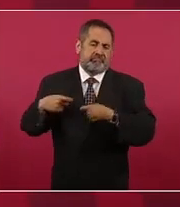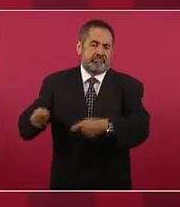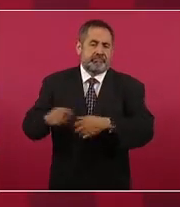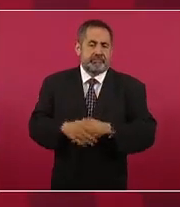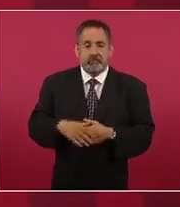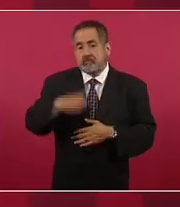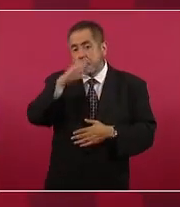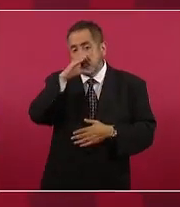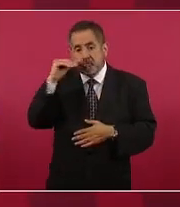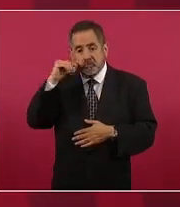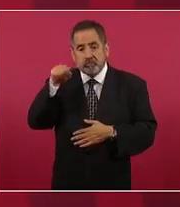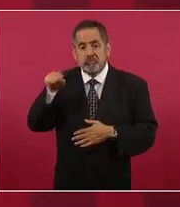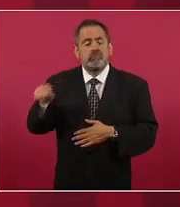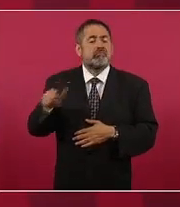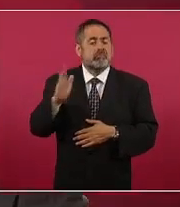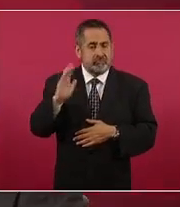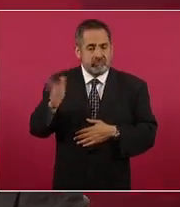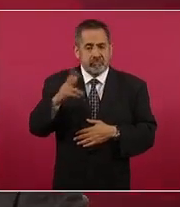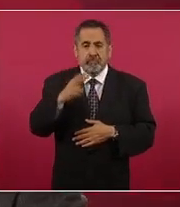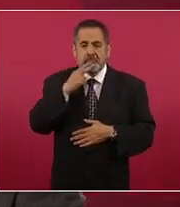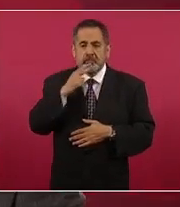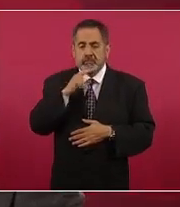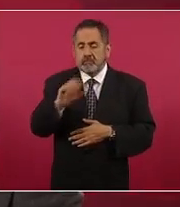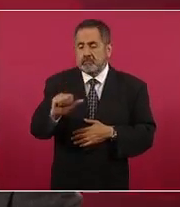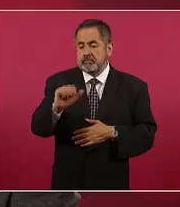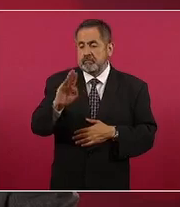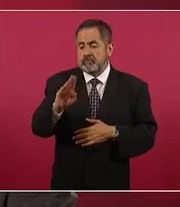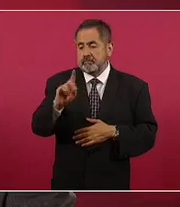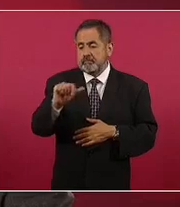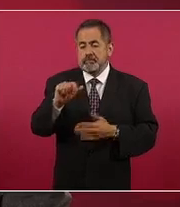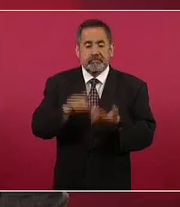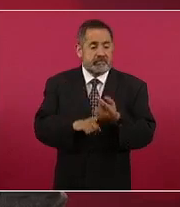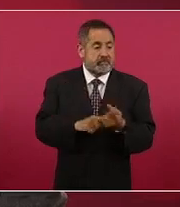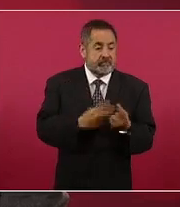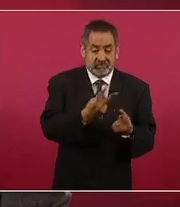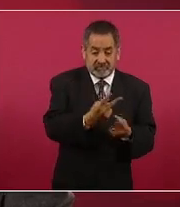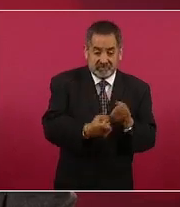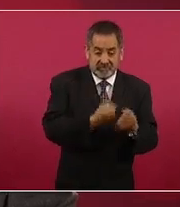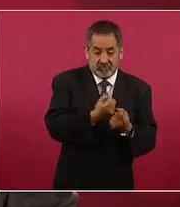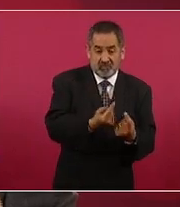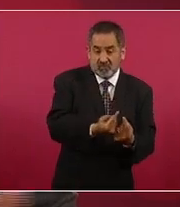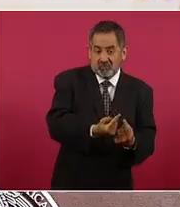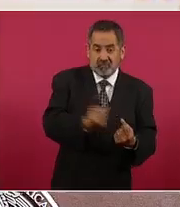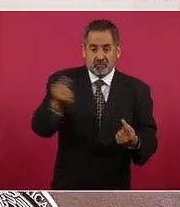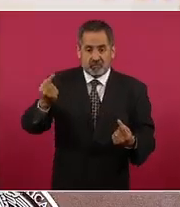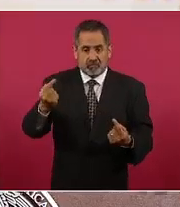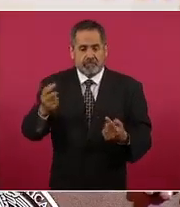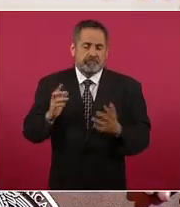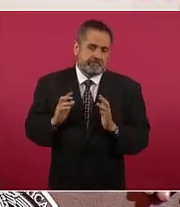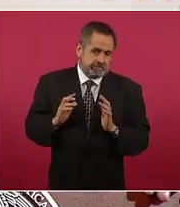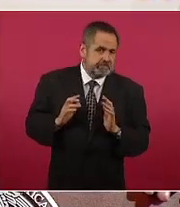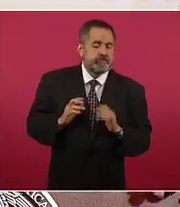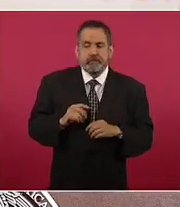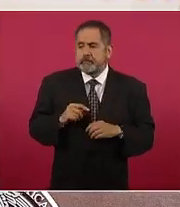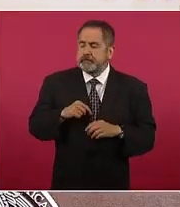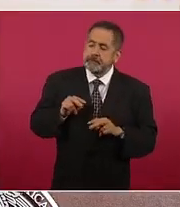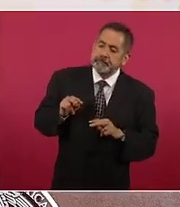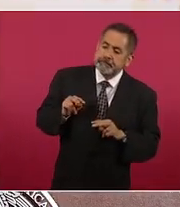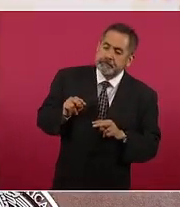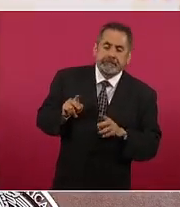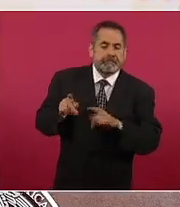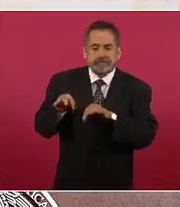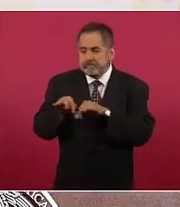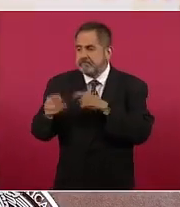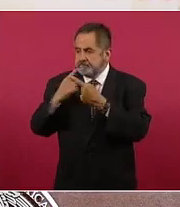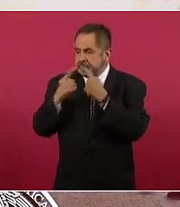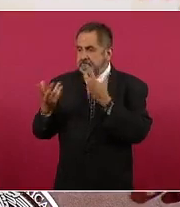caso de Cuba ellos están usando la vacuna Abdala desde los dos años de edad y estamos como comentábamos trabajando